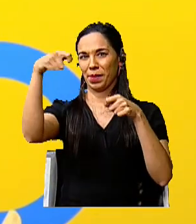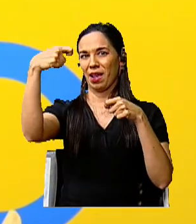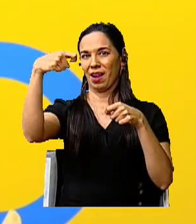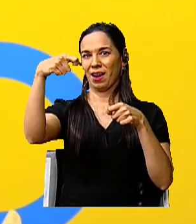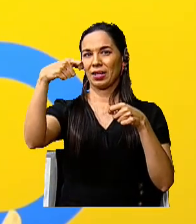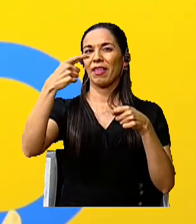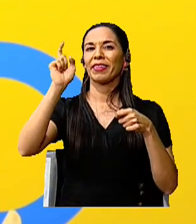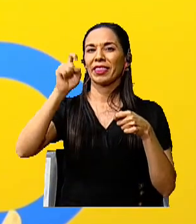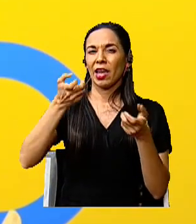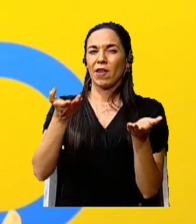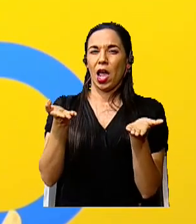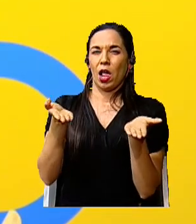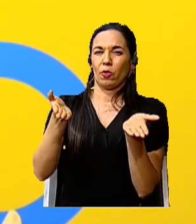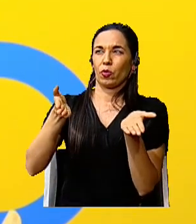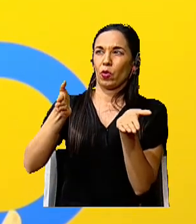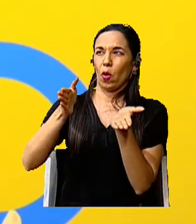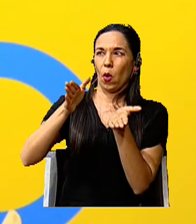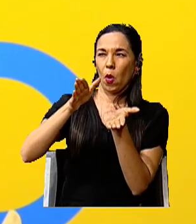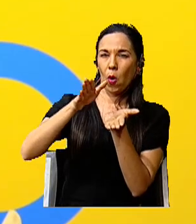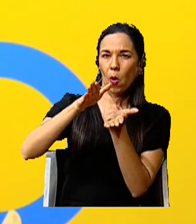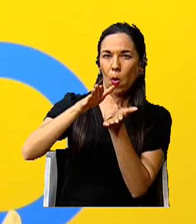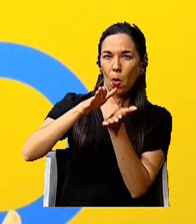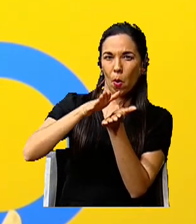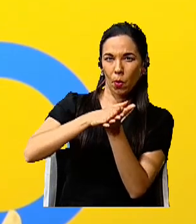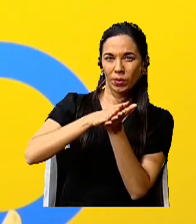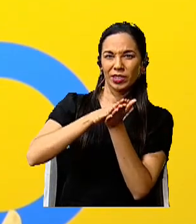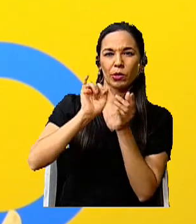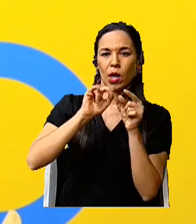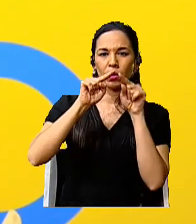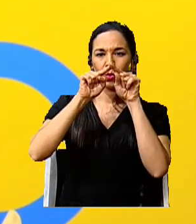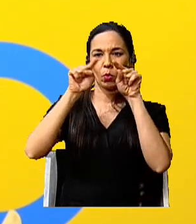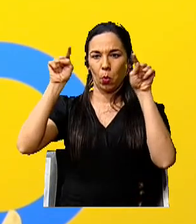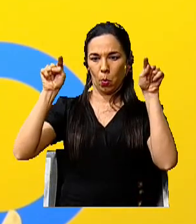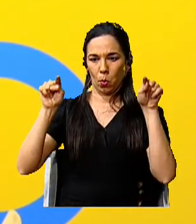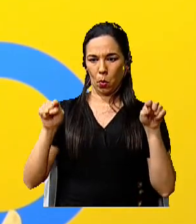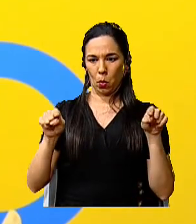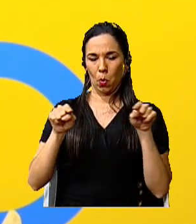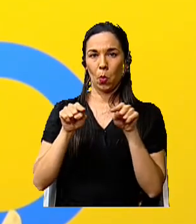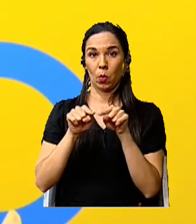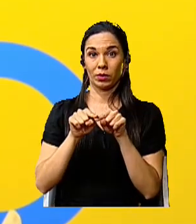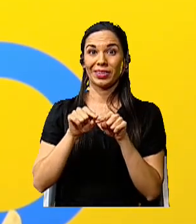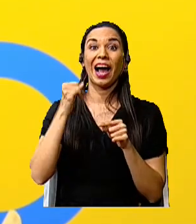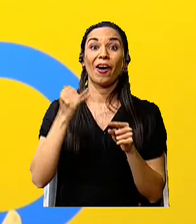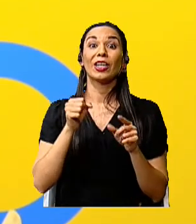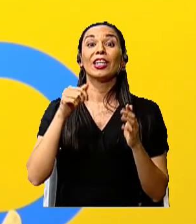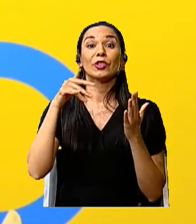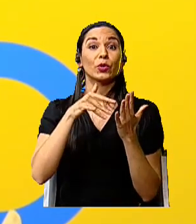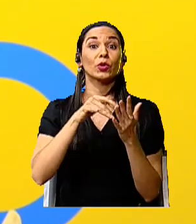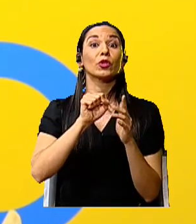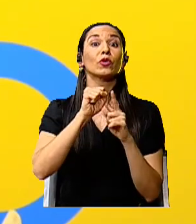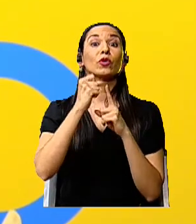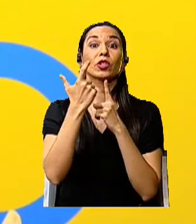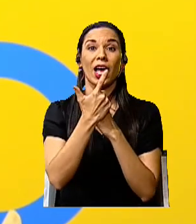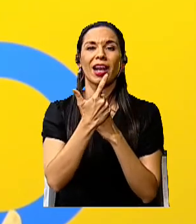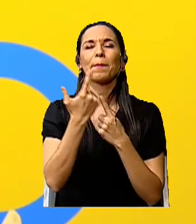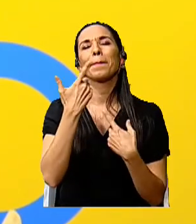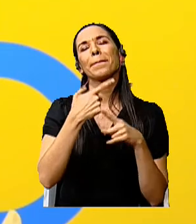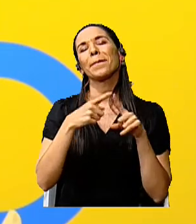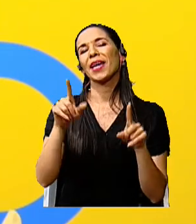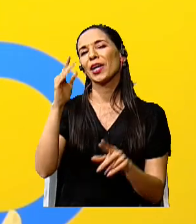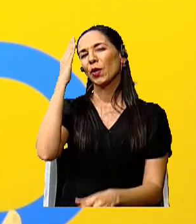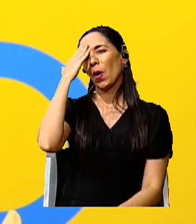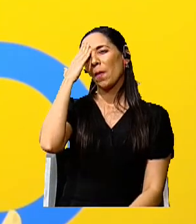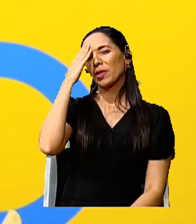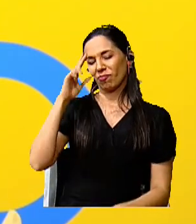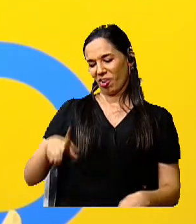doblez de manera que vamos a hacer un cuadrado. Estamos en el área de estudios sociales, pero como el conocimiento es